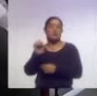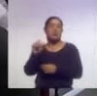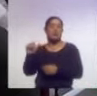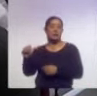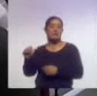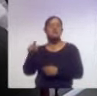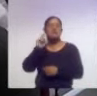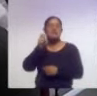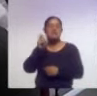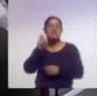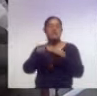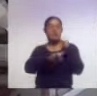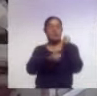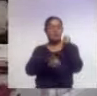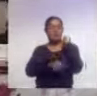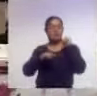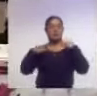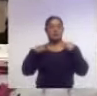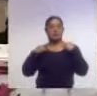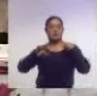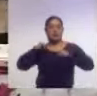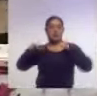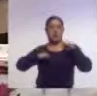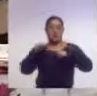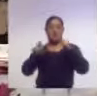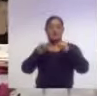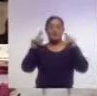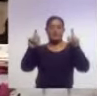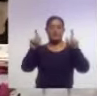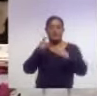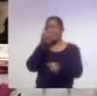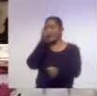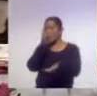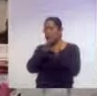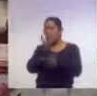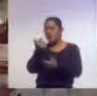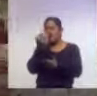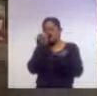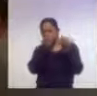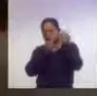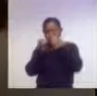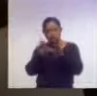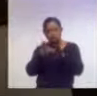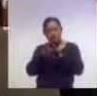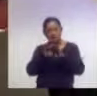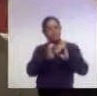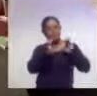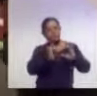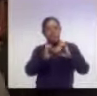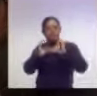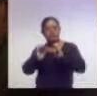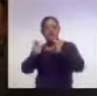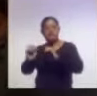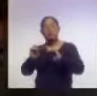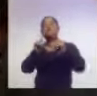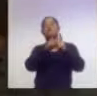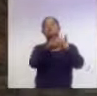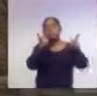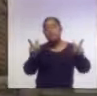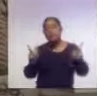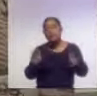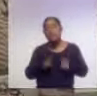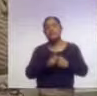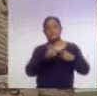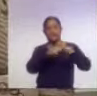Tlaxcala es uno de los primeros estados en trabajar en una estrategia de prevención del embarazo y en formar un grupo multidisciplinario para la